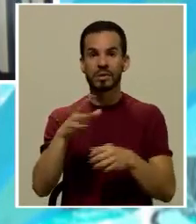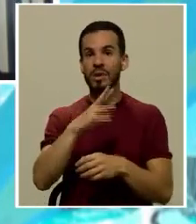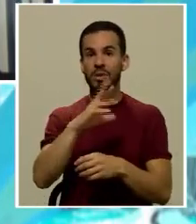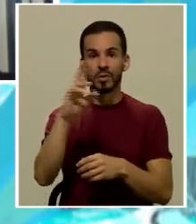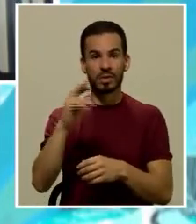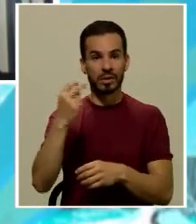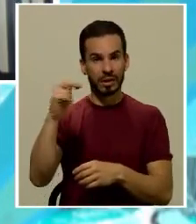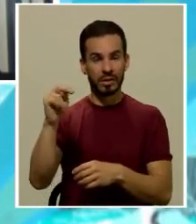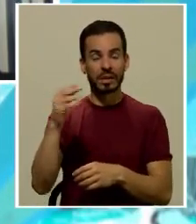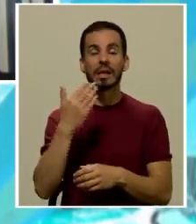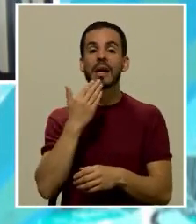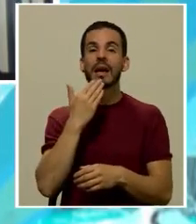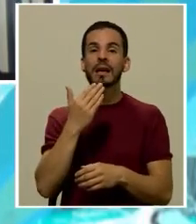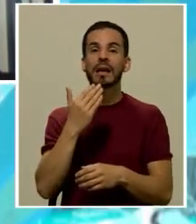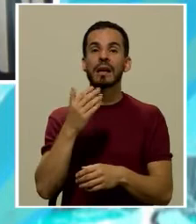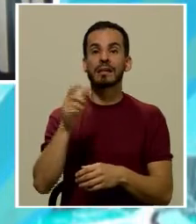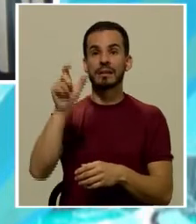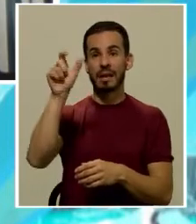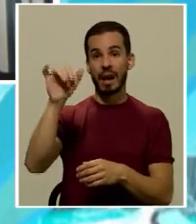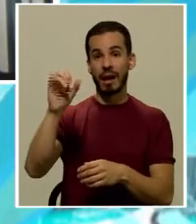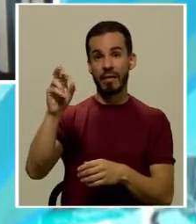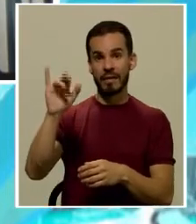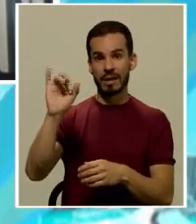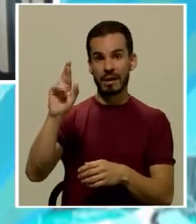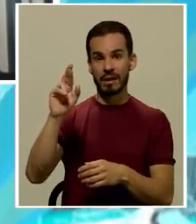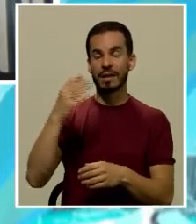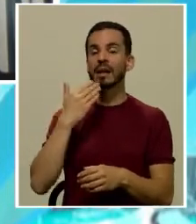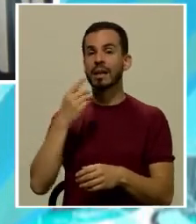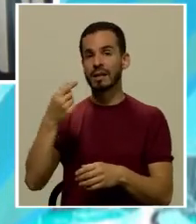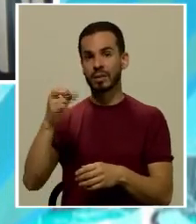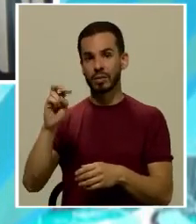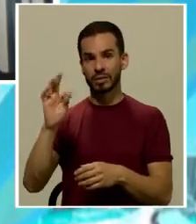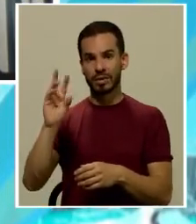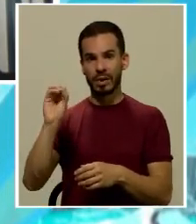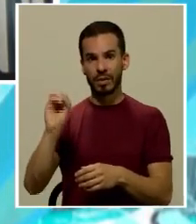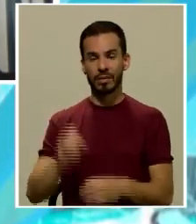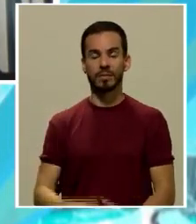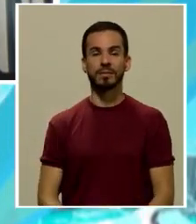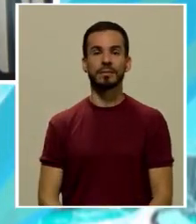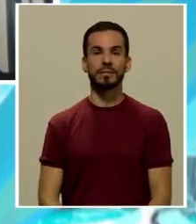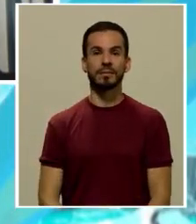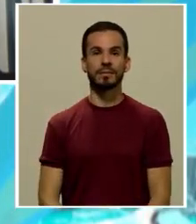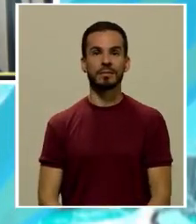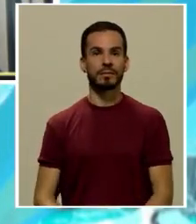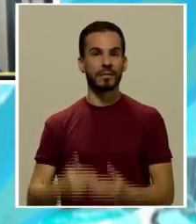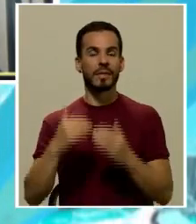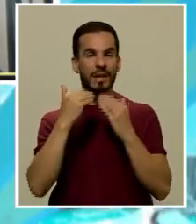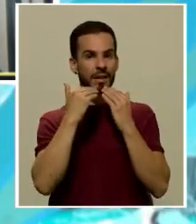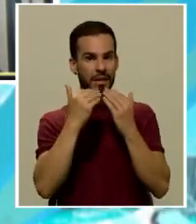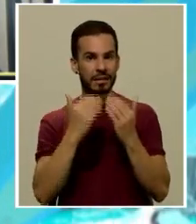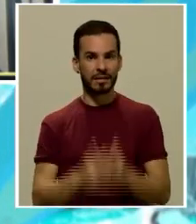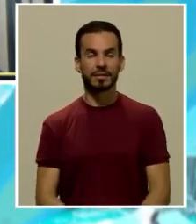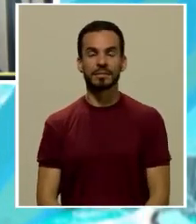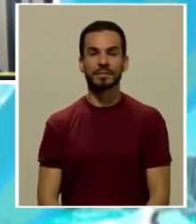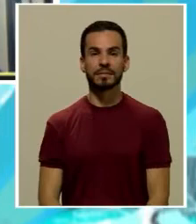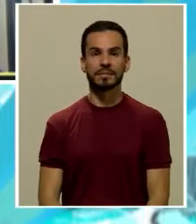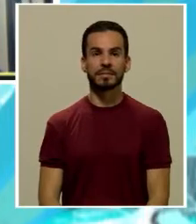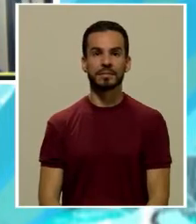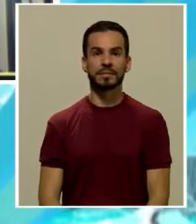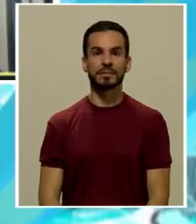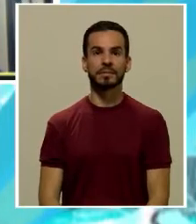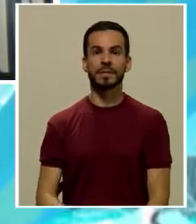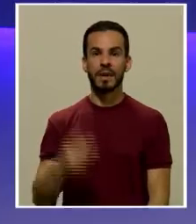Costa Rica Noticias muchas gracias muchas don Javier muchas gracias don Gustavo muchas gracias gracias a gracias